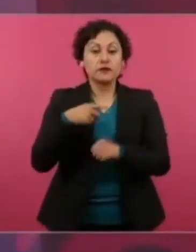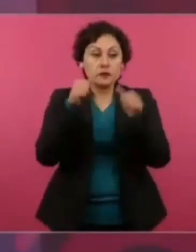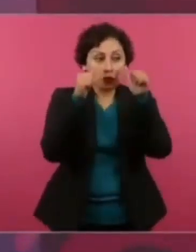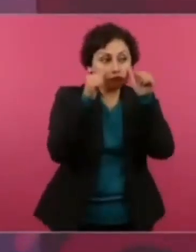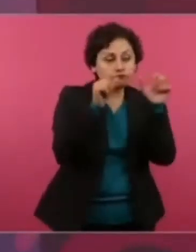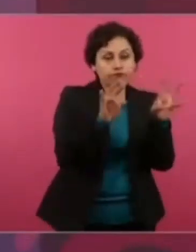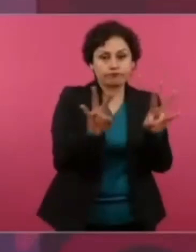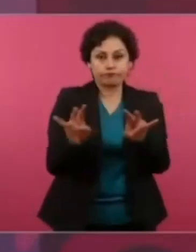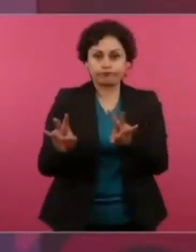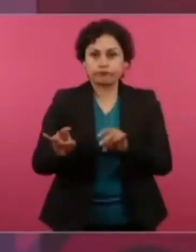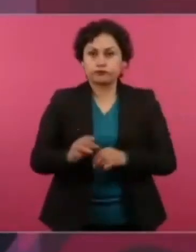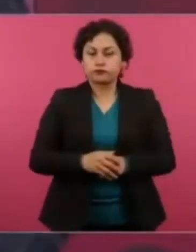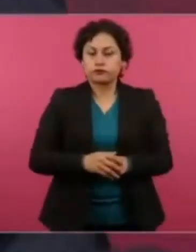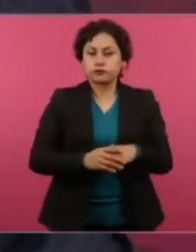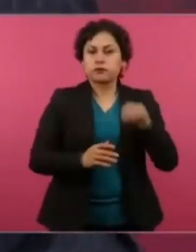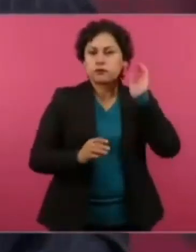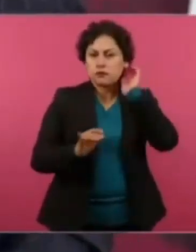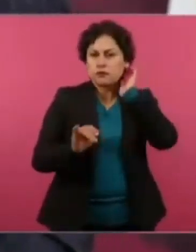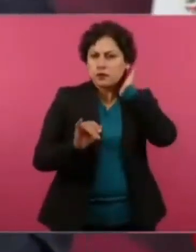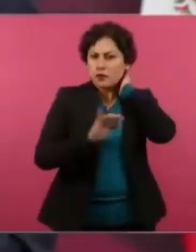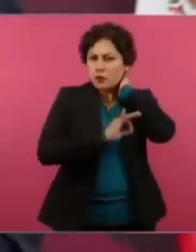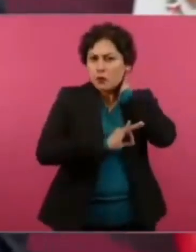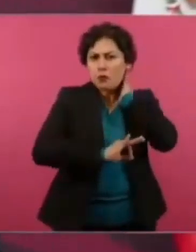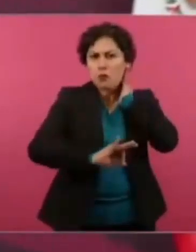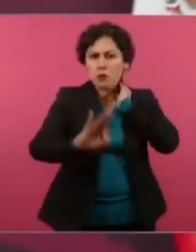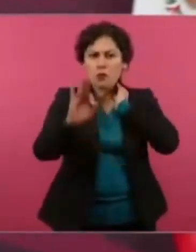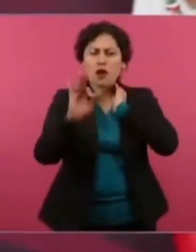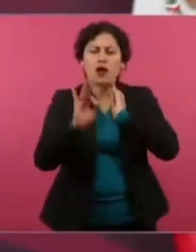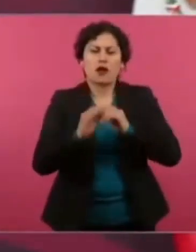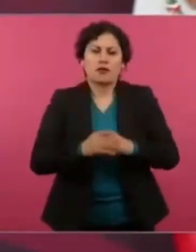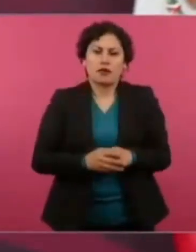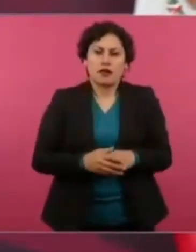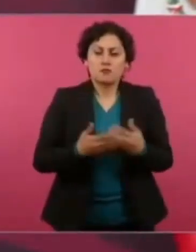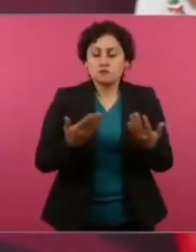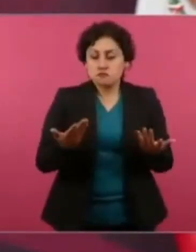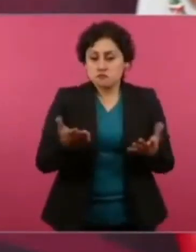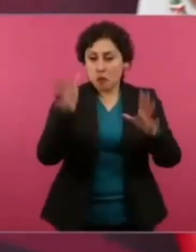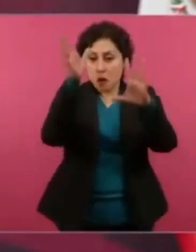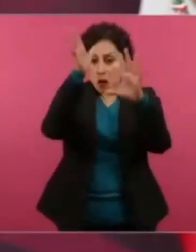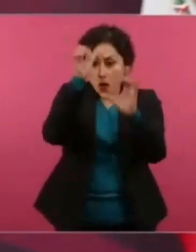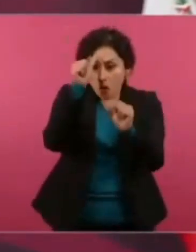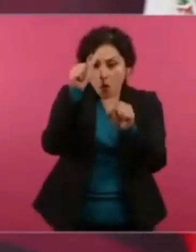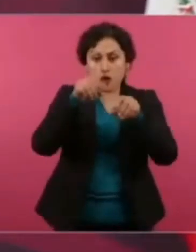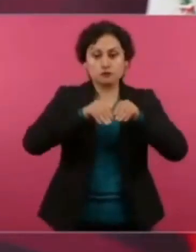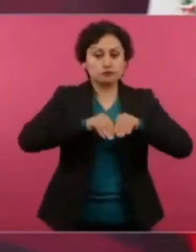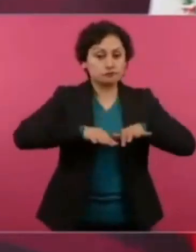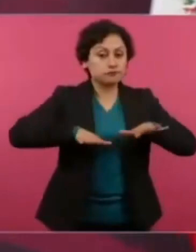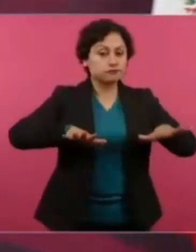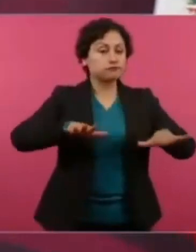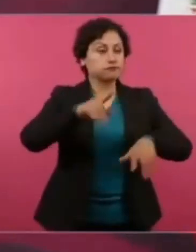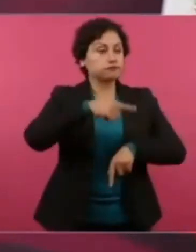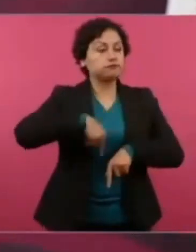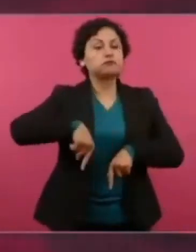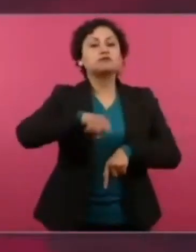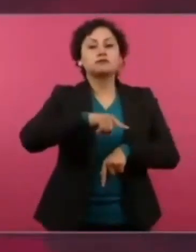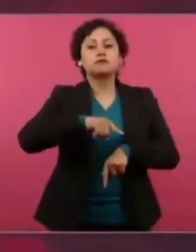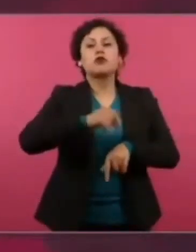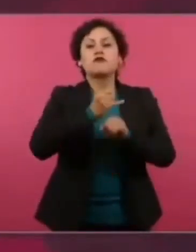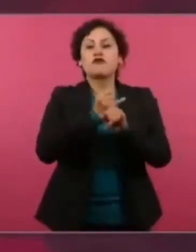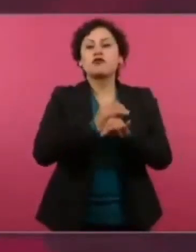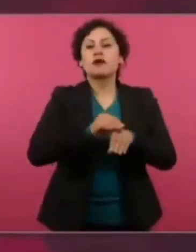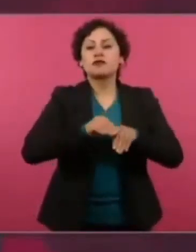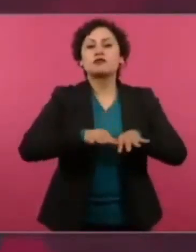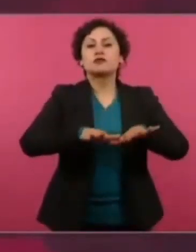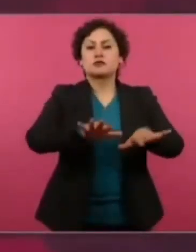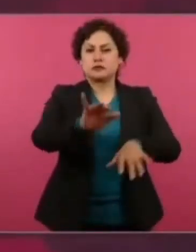sí se puede tener publicidad, convenios de publicidad moderados. Y eso es